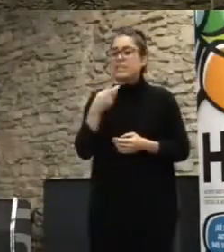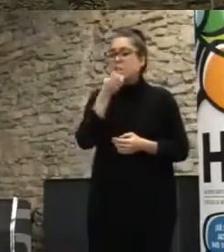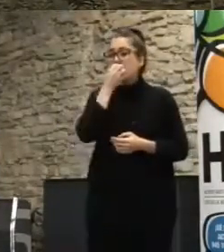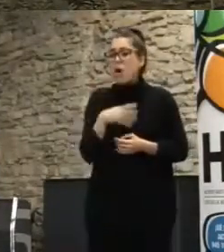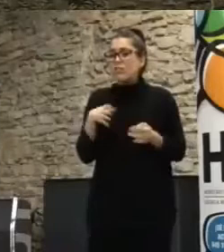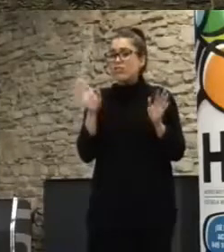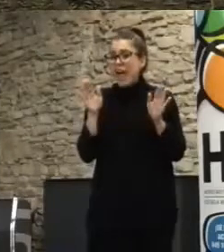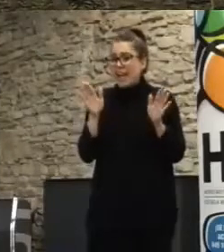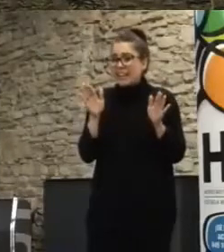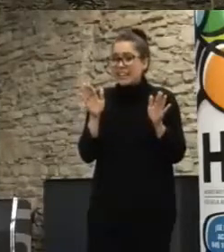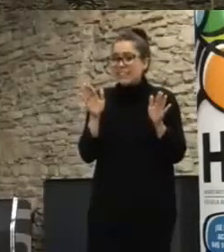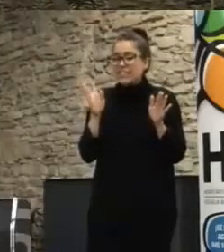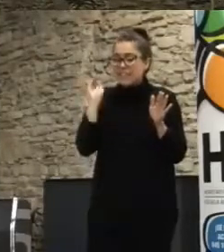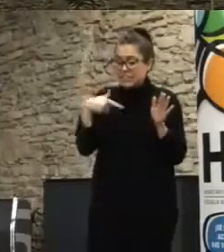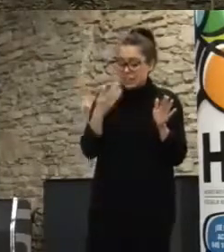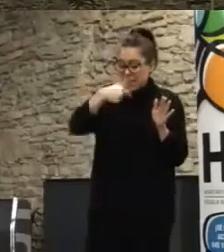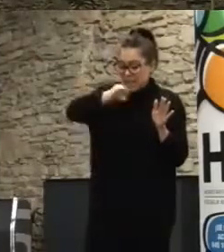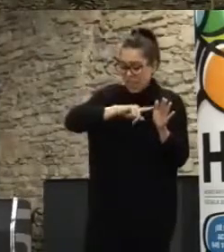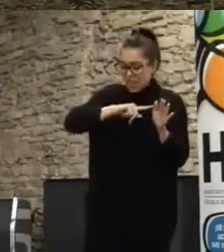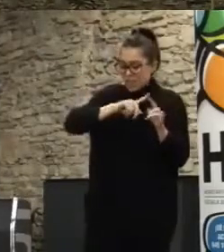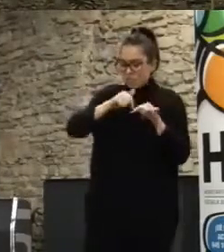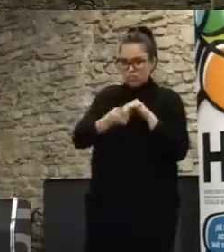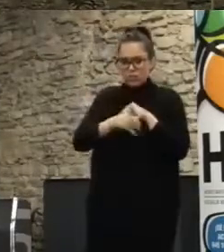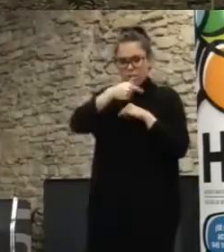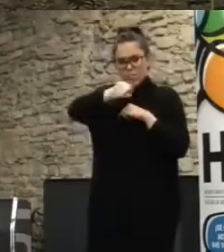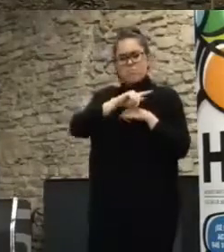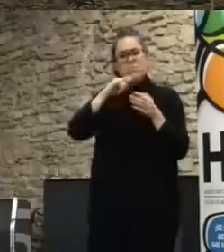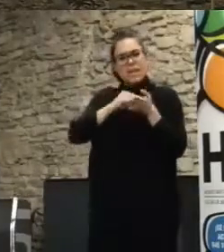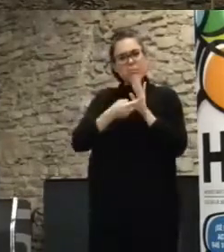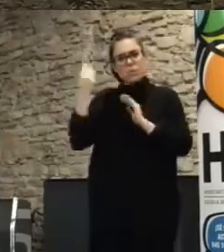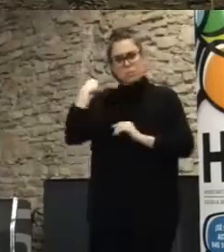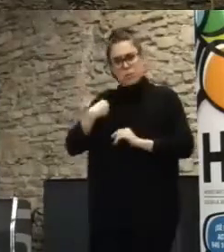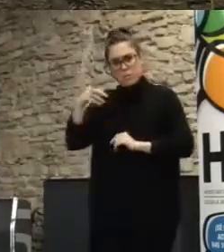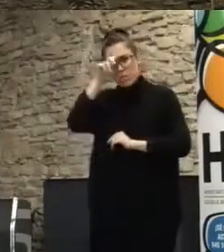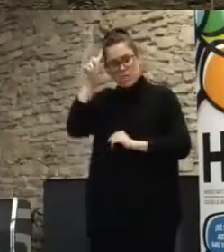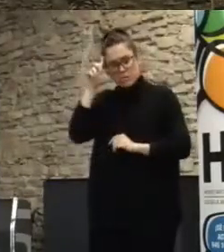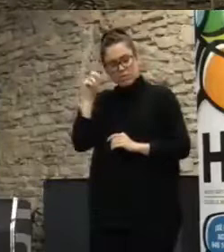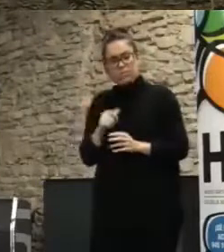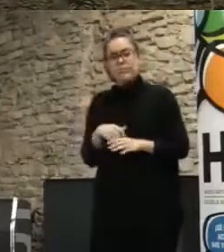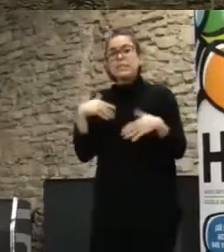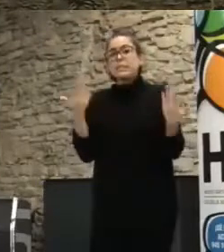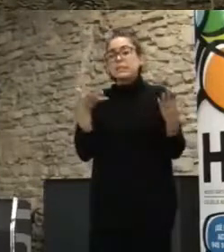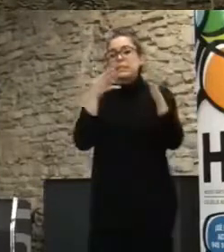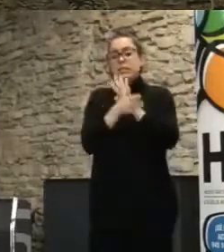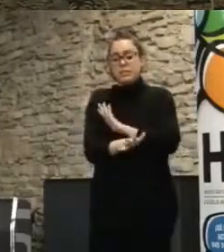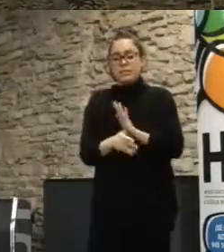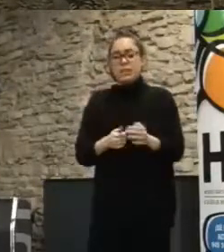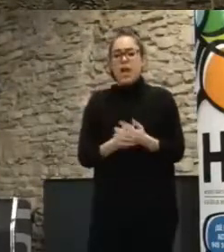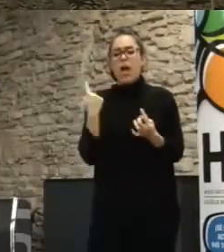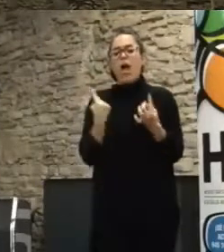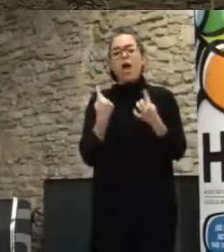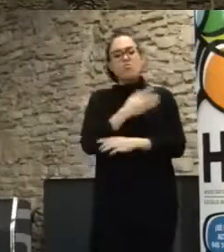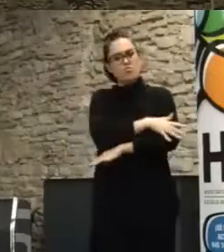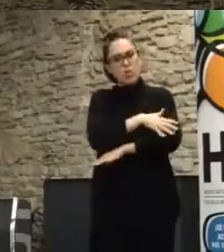hecho unos presupuestos participativos de abajo arriba, con mecanismo de abajo arriba, ¿no? Es decir que, evidentemente, a algún gobierno más